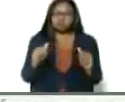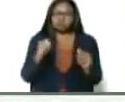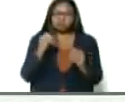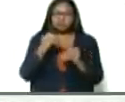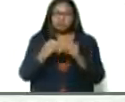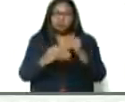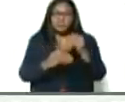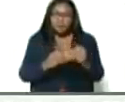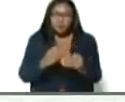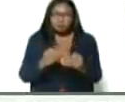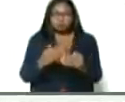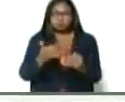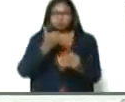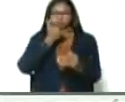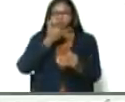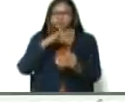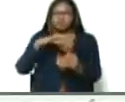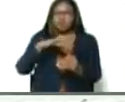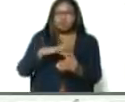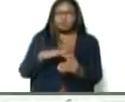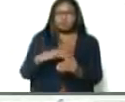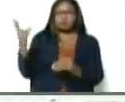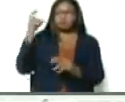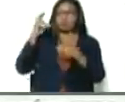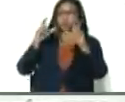Revisamos los errores. Escuchamos la crítica.